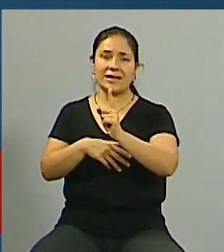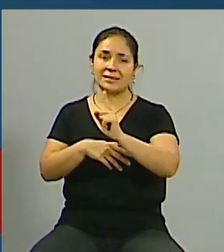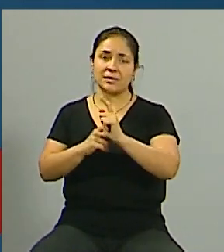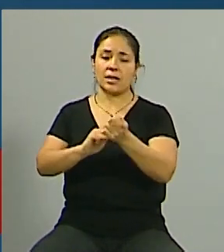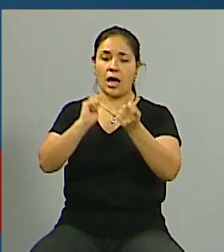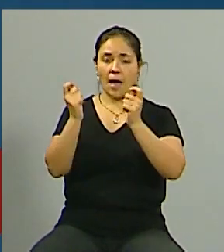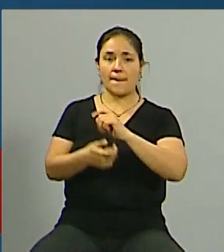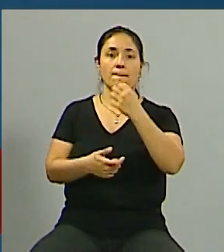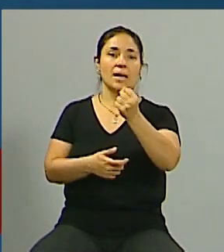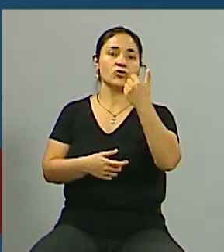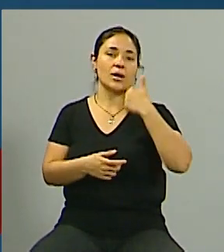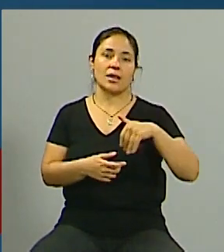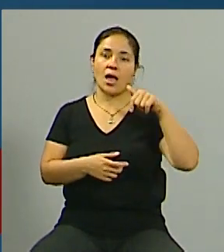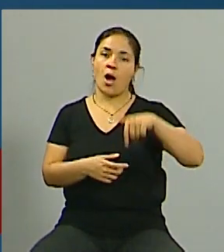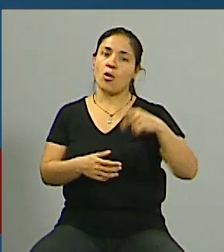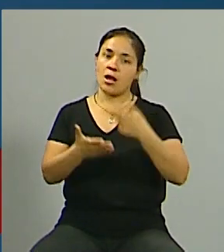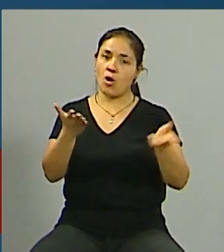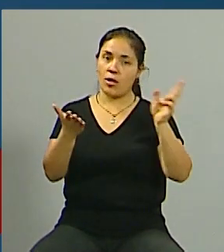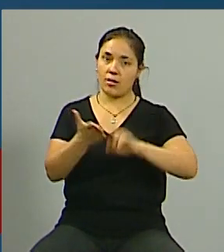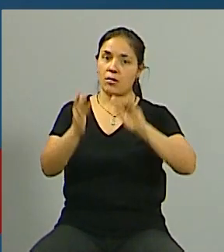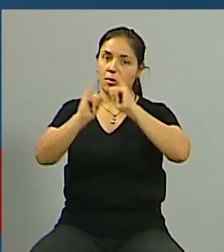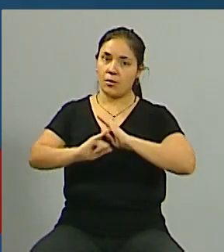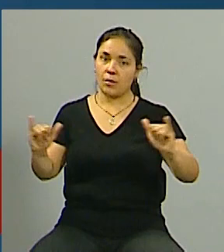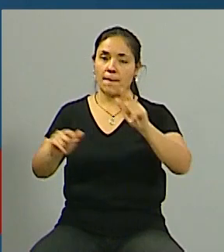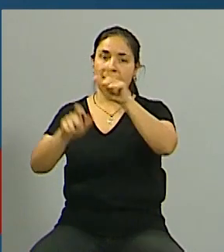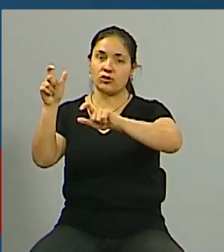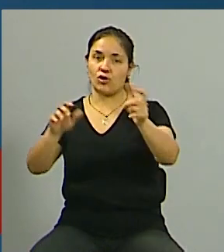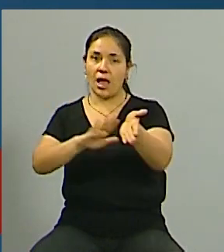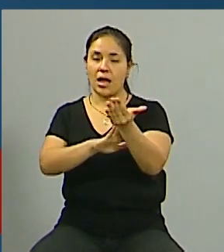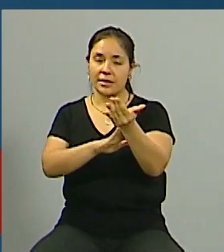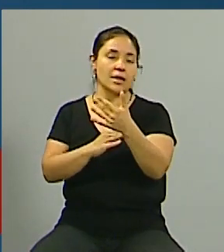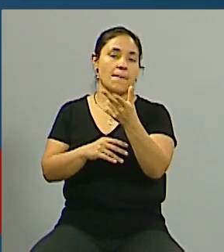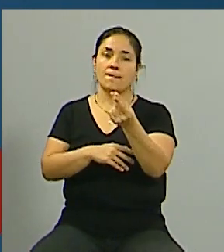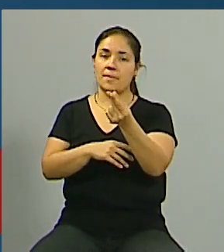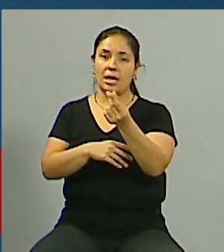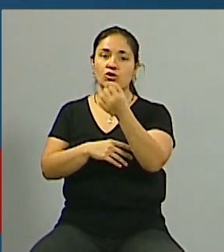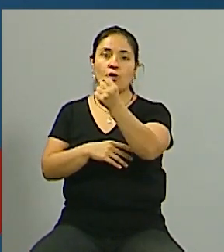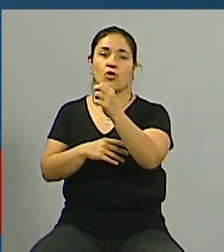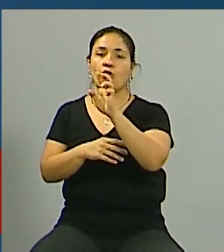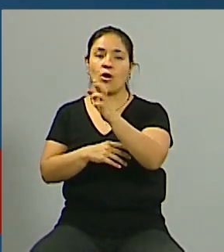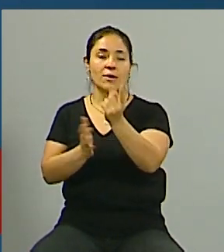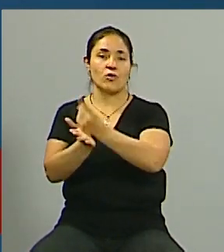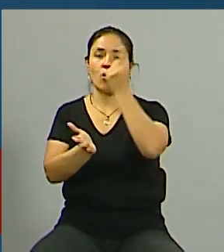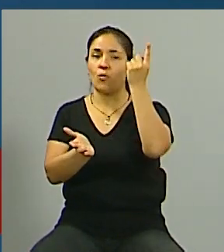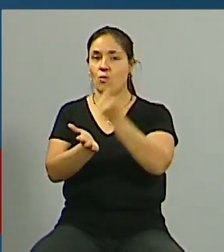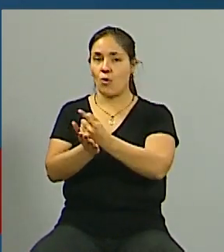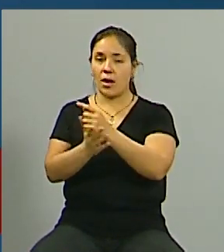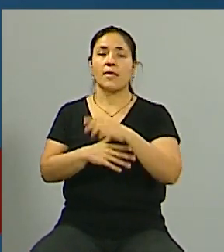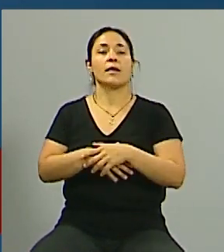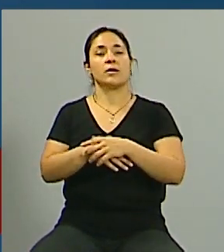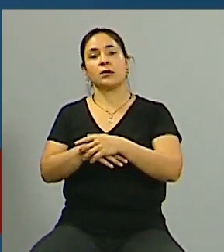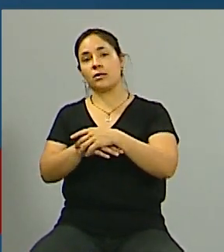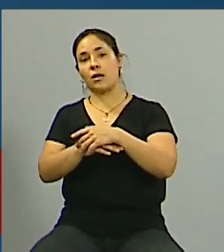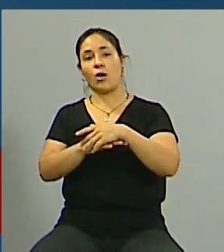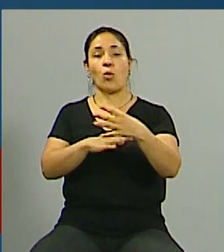ahora se hace mucho hincapié en esto para que lo tengan presente aquellos que tienen que alquilar sobre todo y aquellos que tienen que ya sea el propietario o el